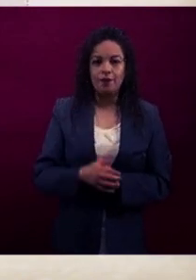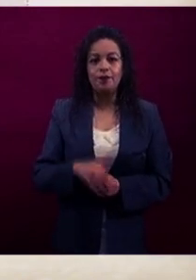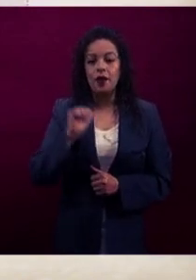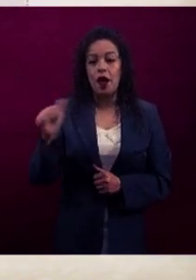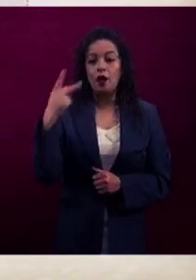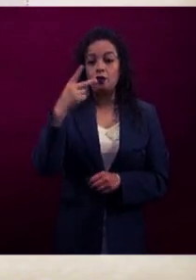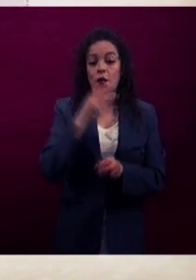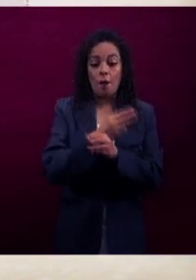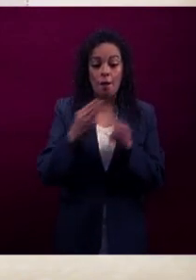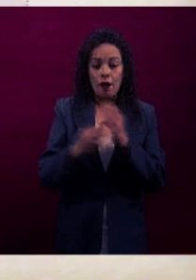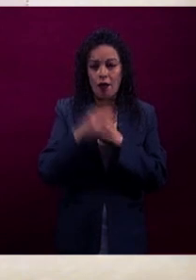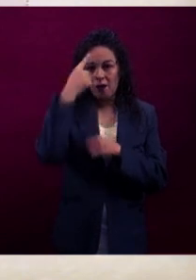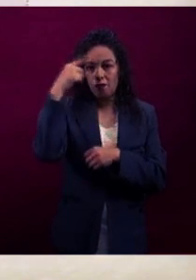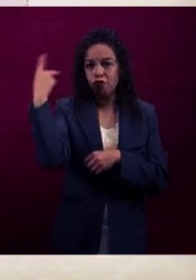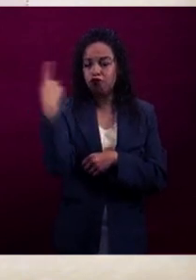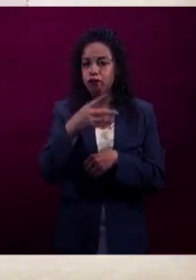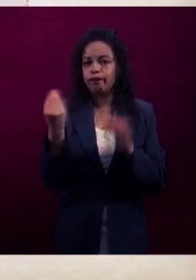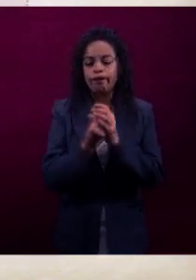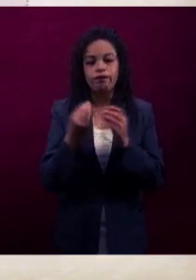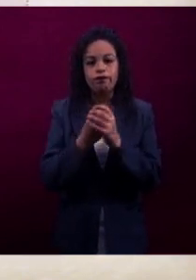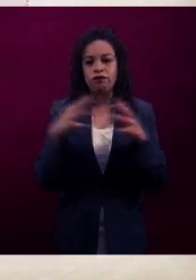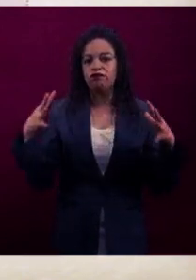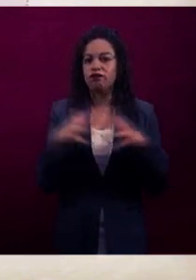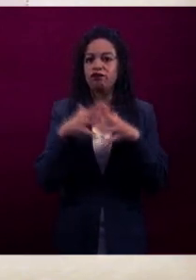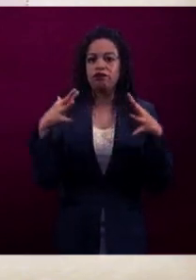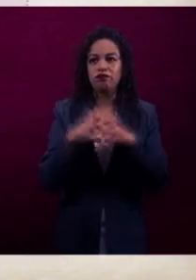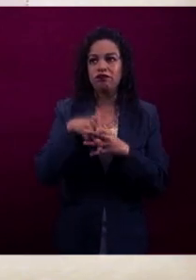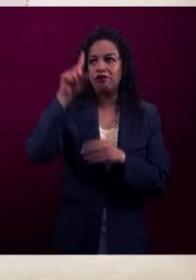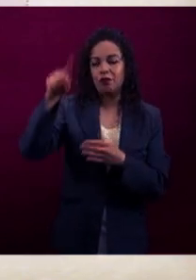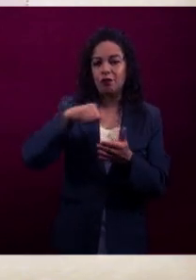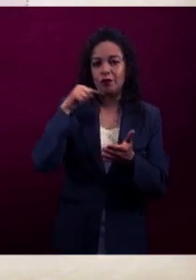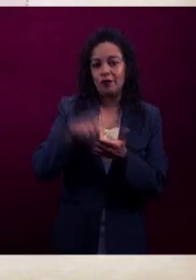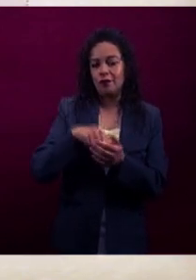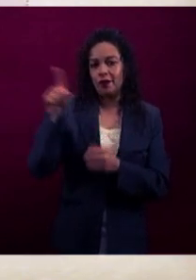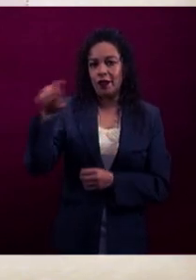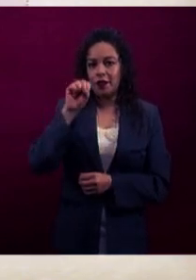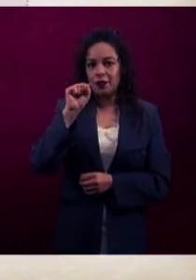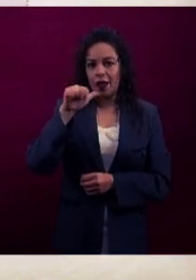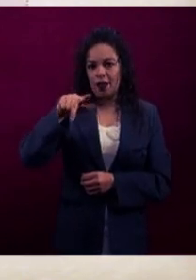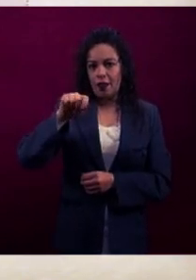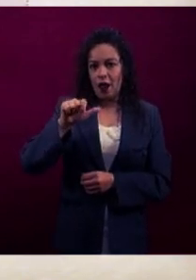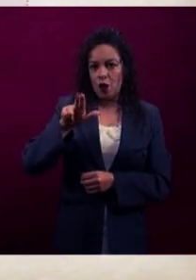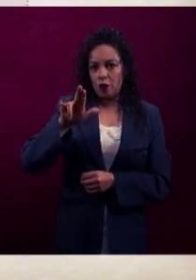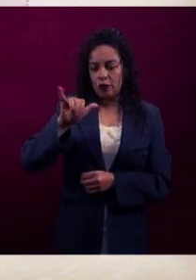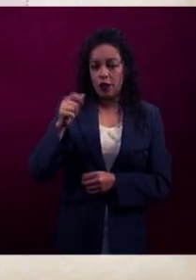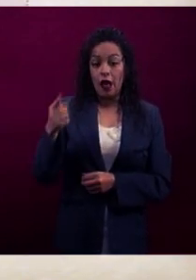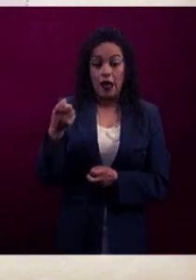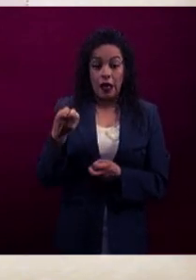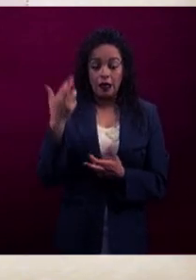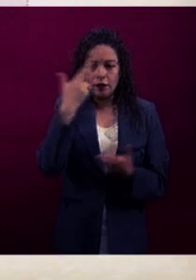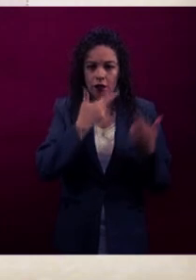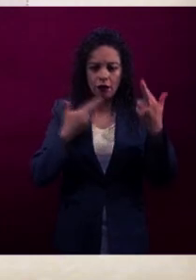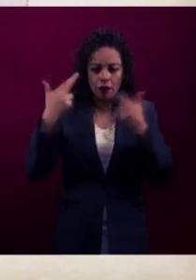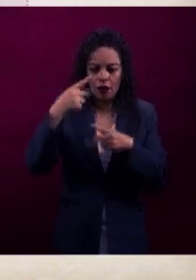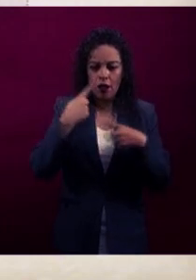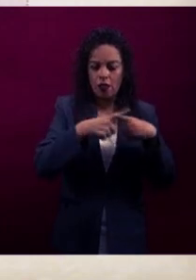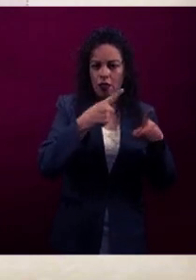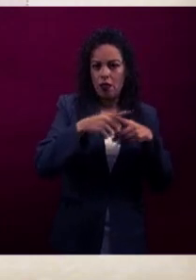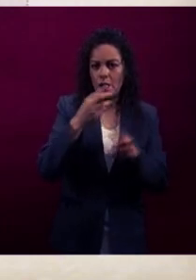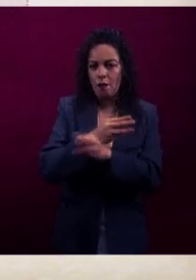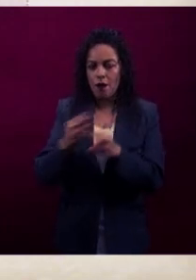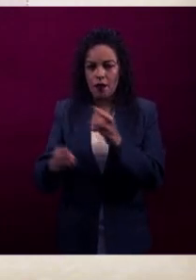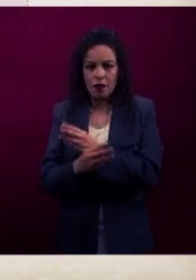de la Secretaría de la Defensa Nacional en Santa Lucía, actualmente se lleva a cabo la revisión de este armamento, se le